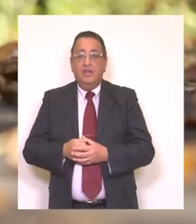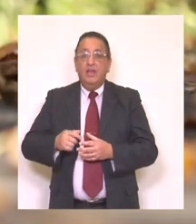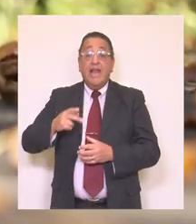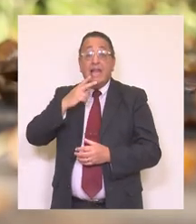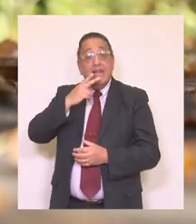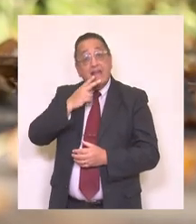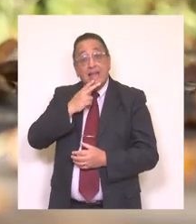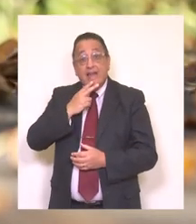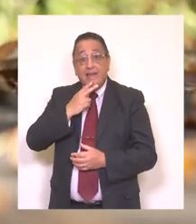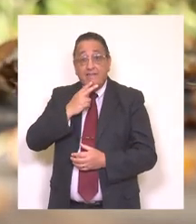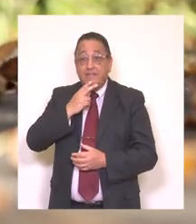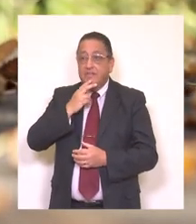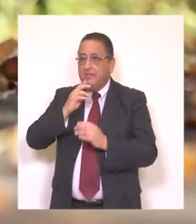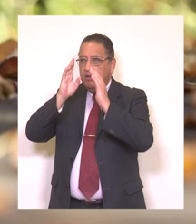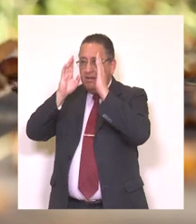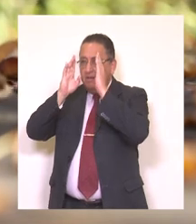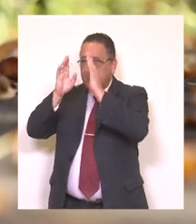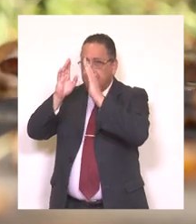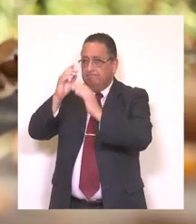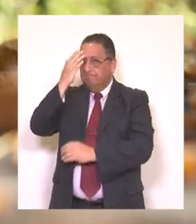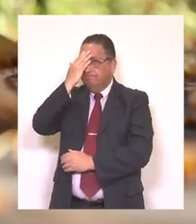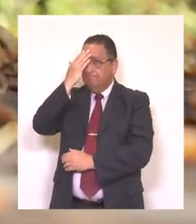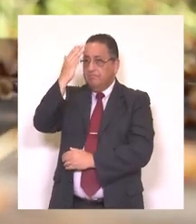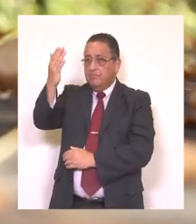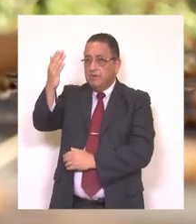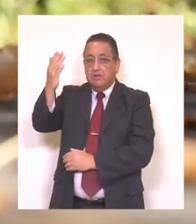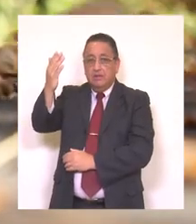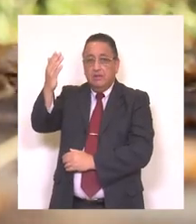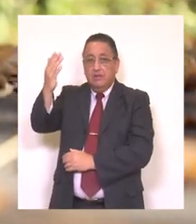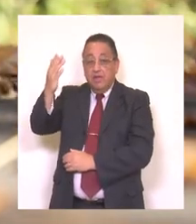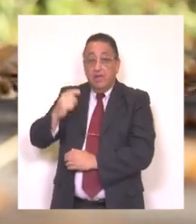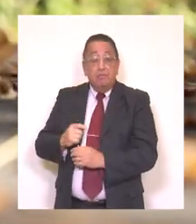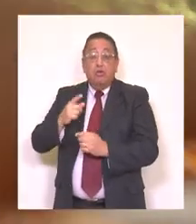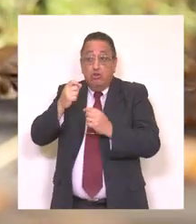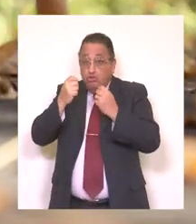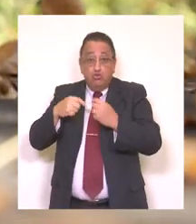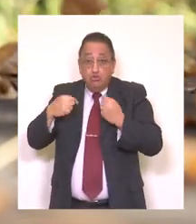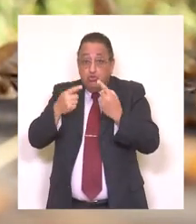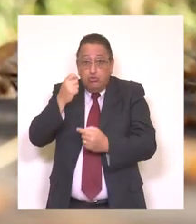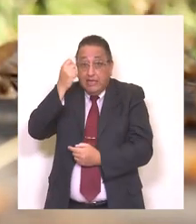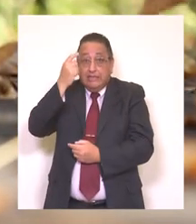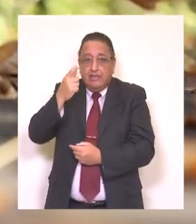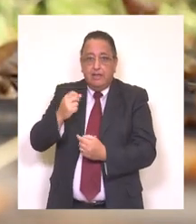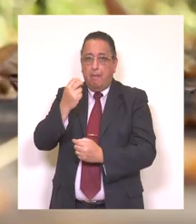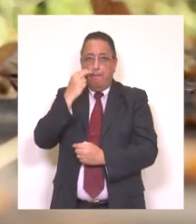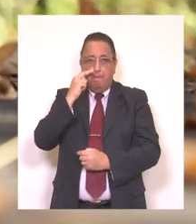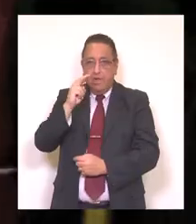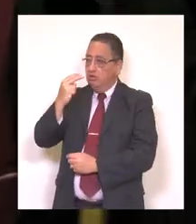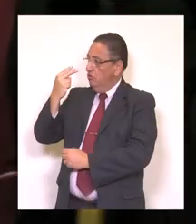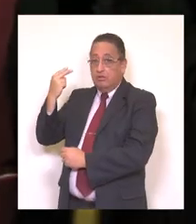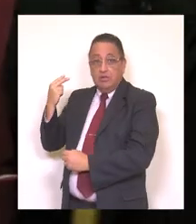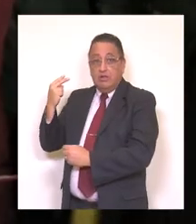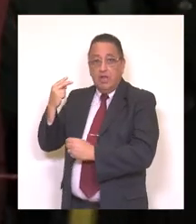La vida debe ser vivida mirando hacia adelante pero solo puede ser entendida mirando hacia atrás.